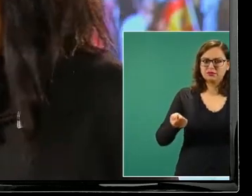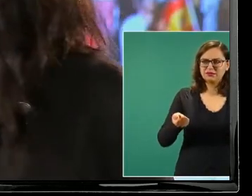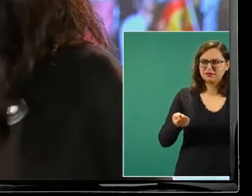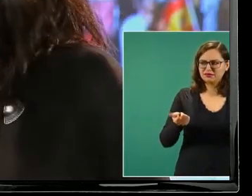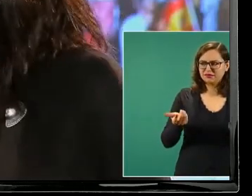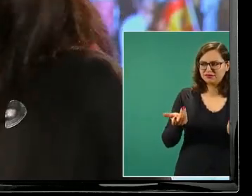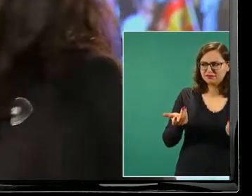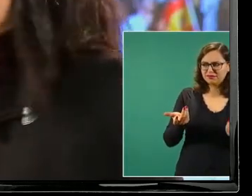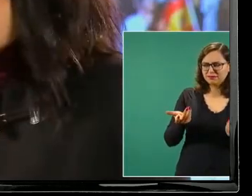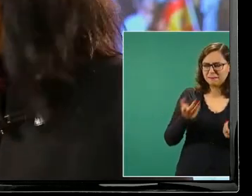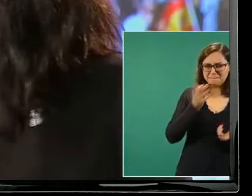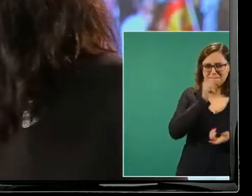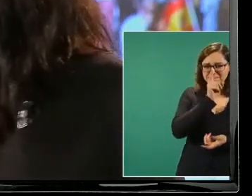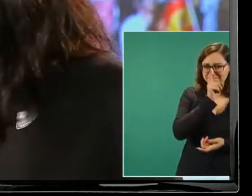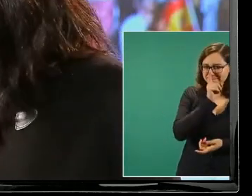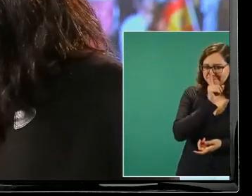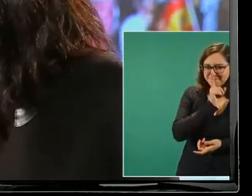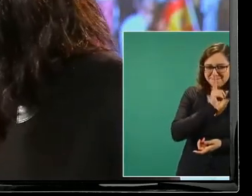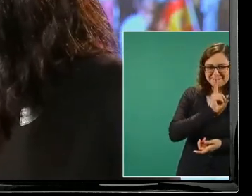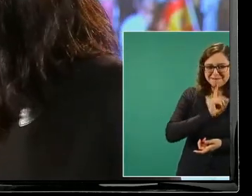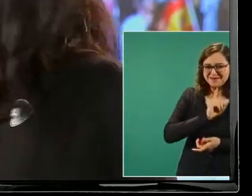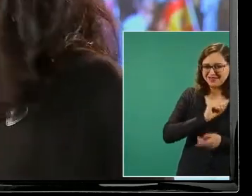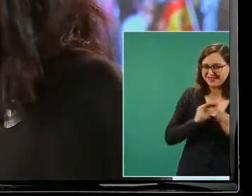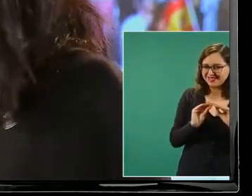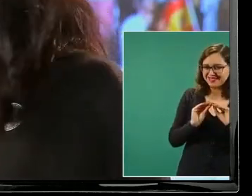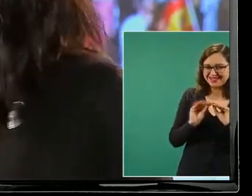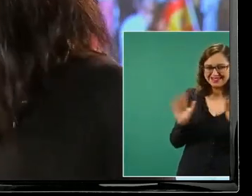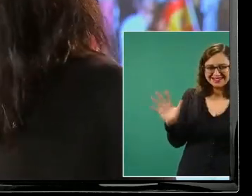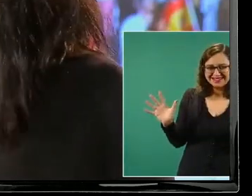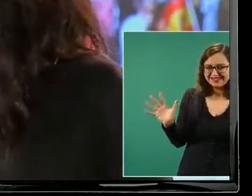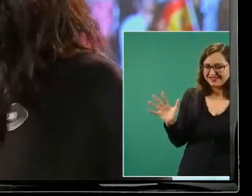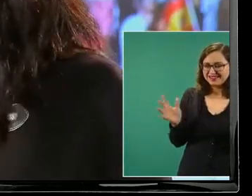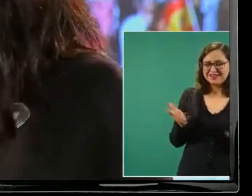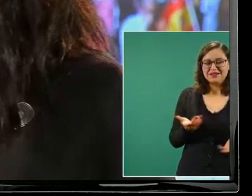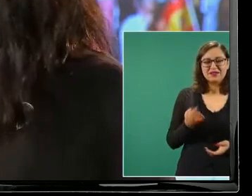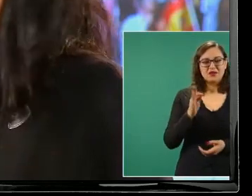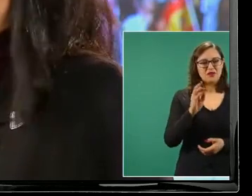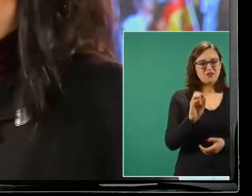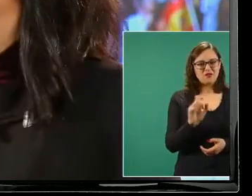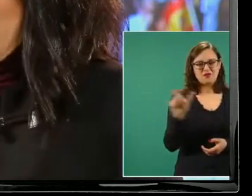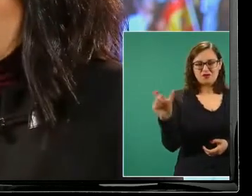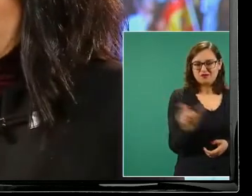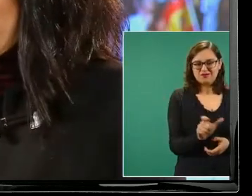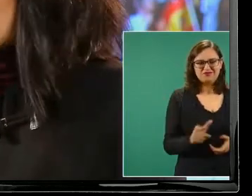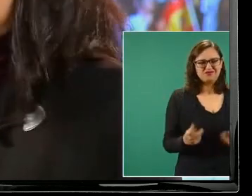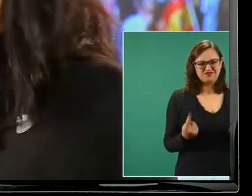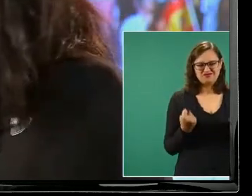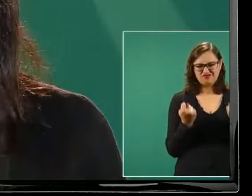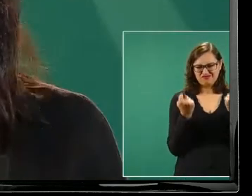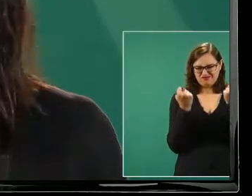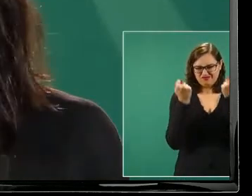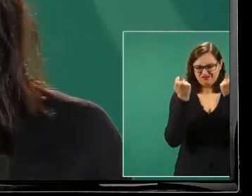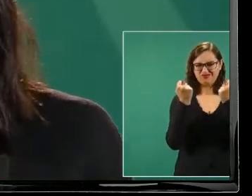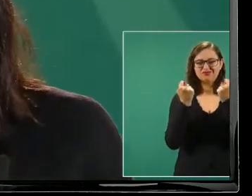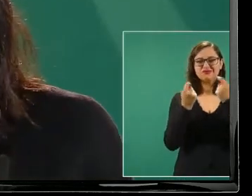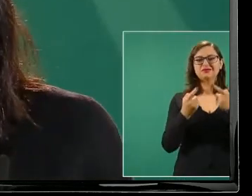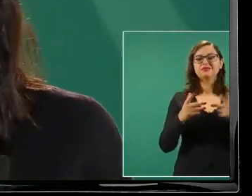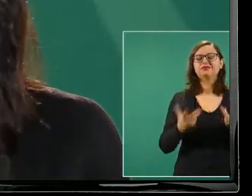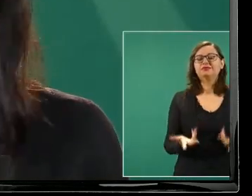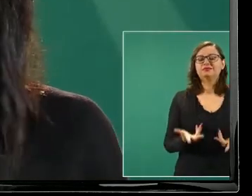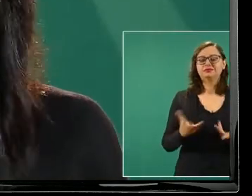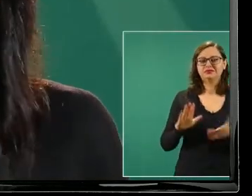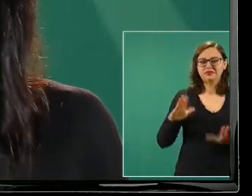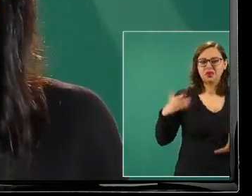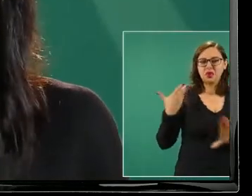pero personajes como Fox no escatiman la oportunidad para golpear al gobierno incluso aunque se trate de